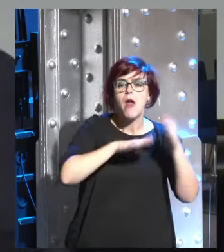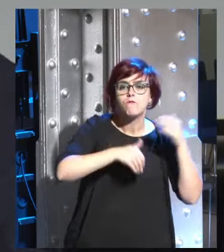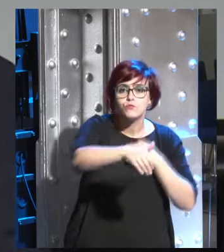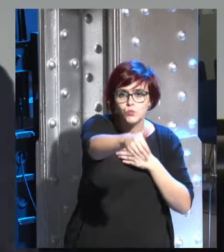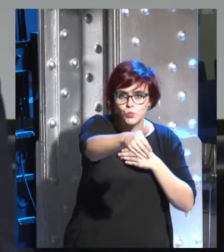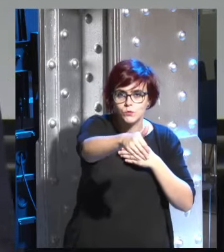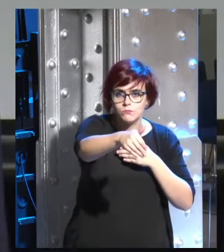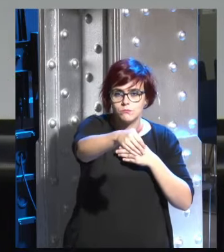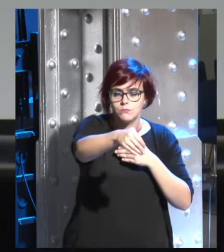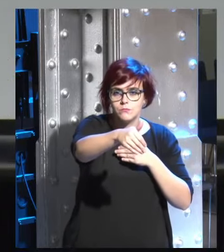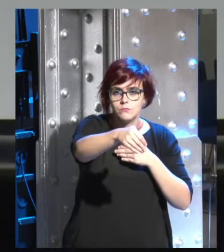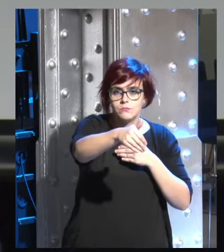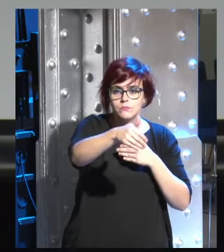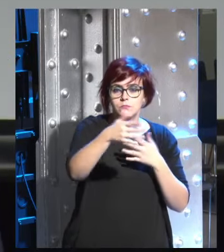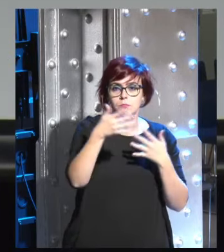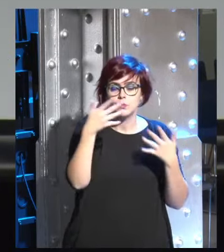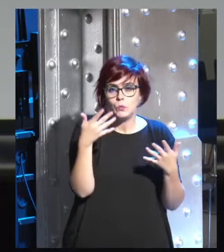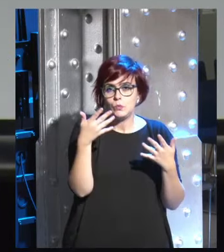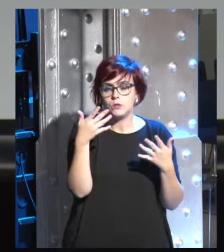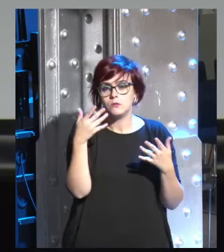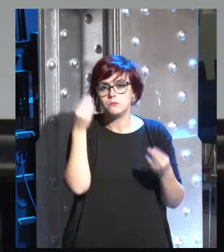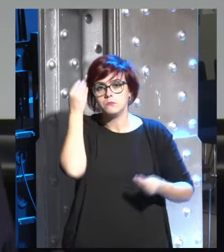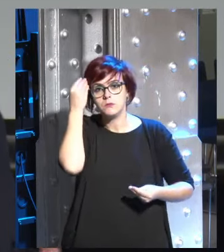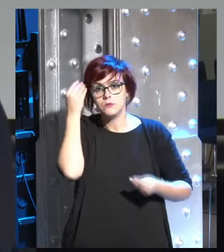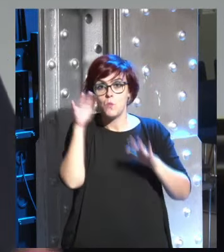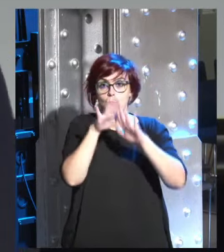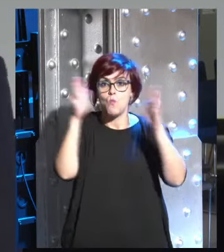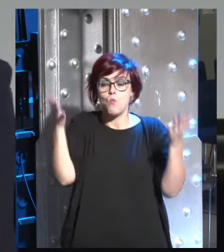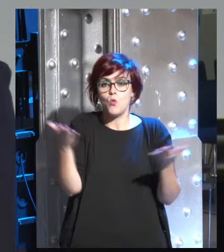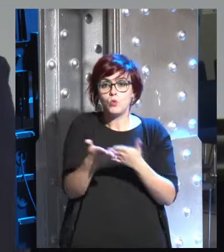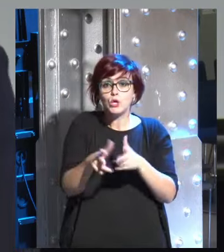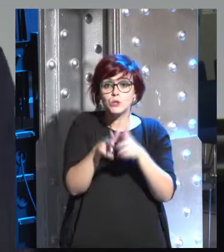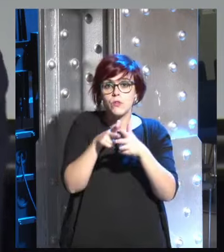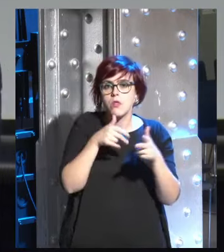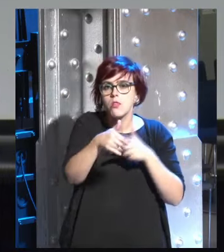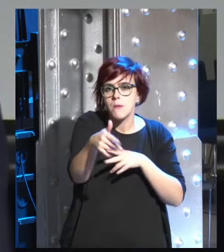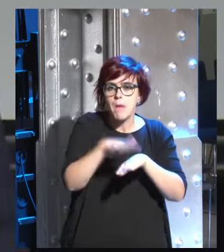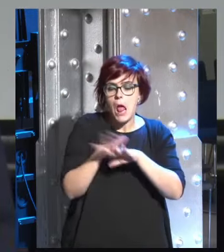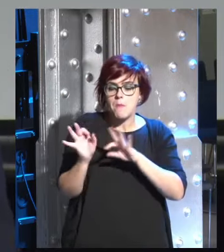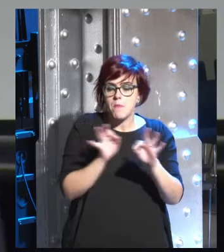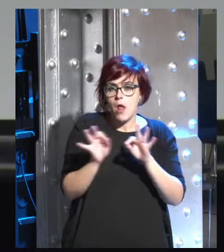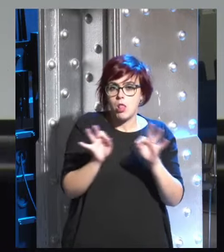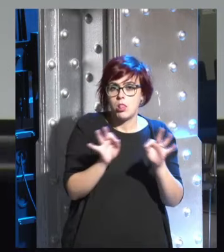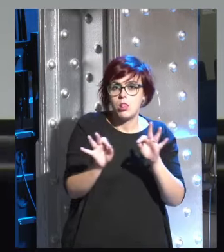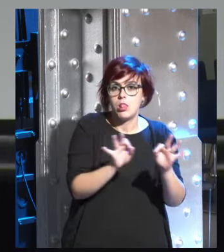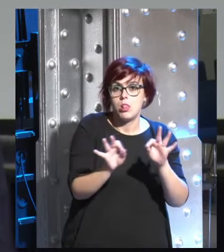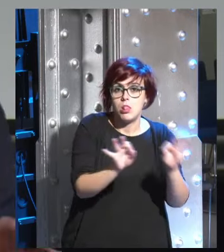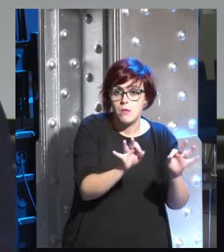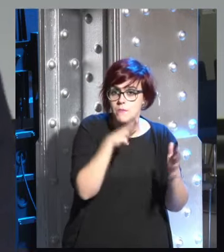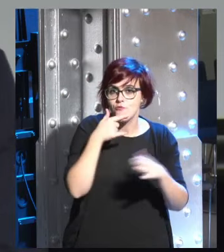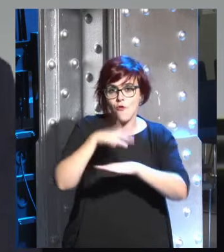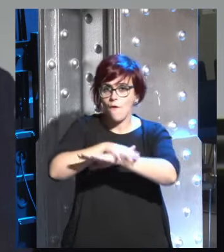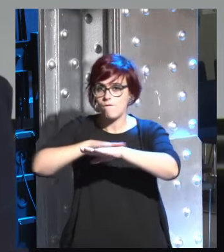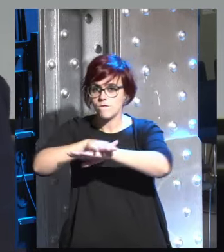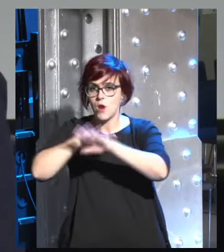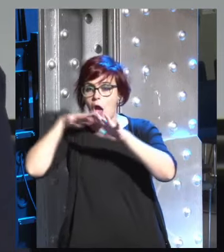imaginar como el aspecto que puede tener el mundo o la sociedad dentro de 30 o 40 años pero los